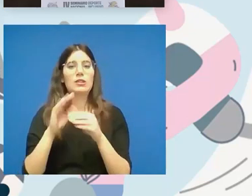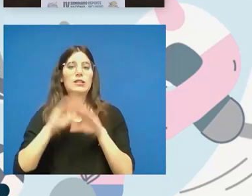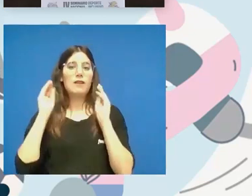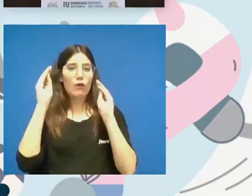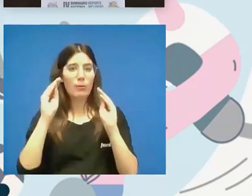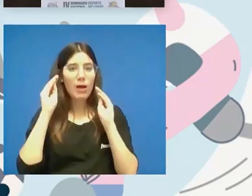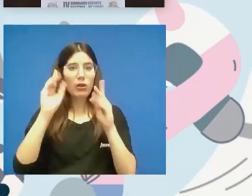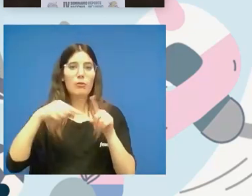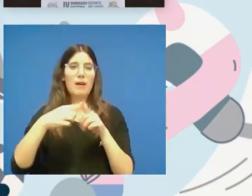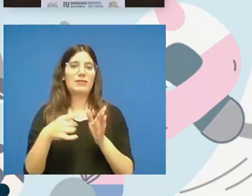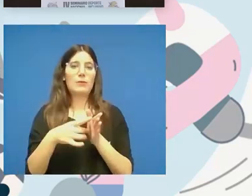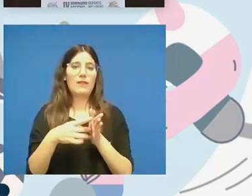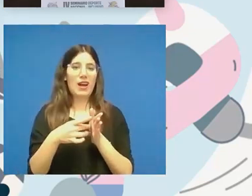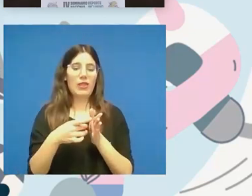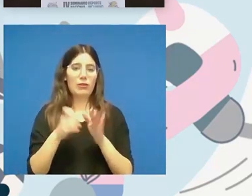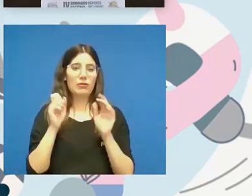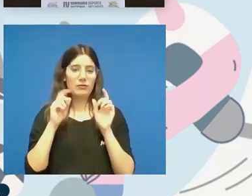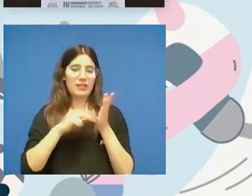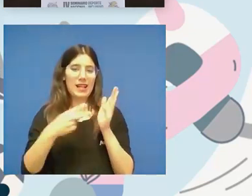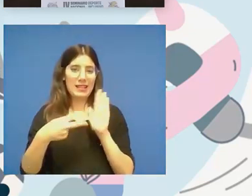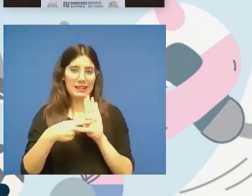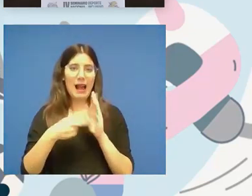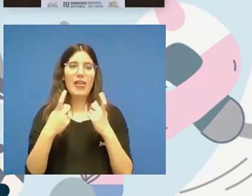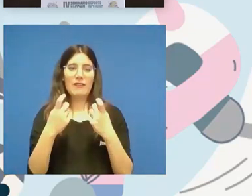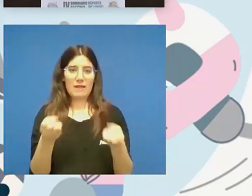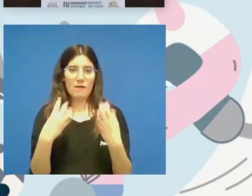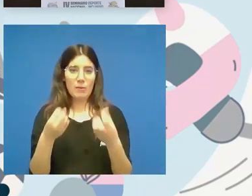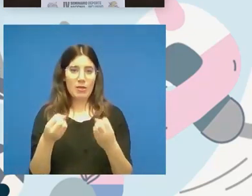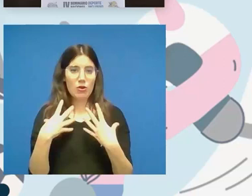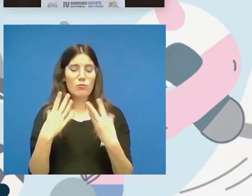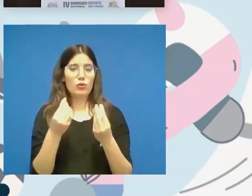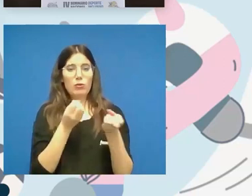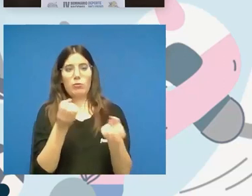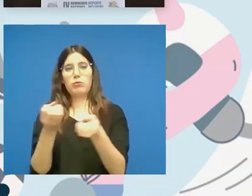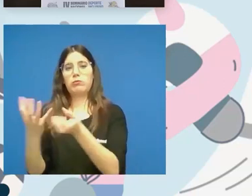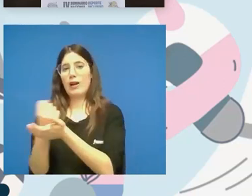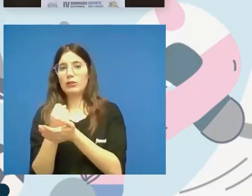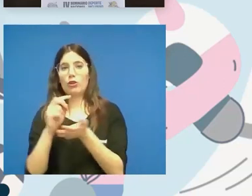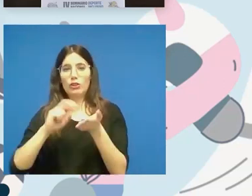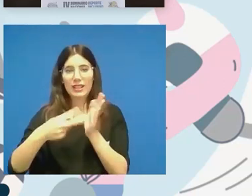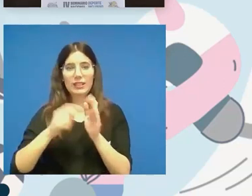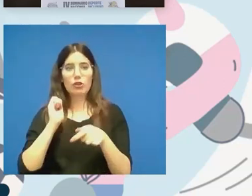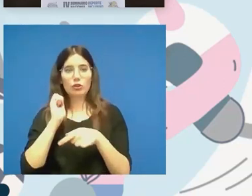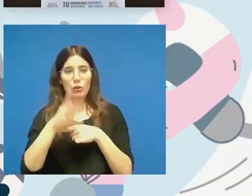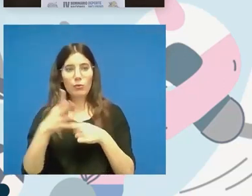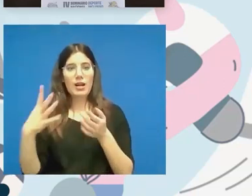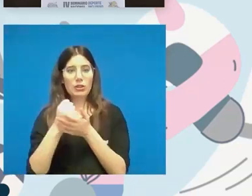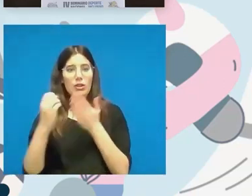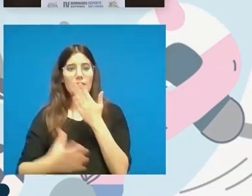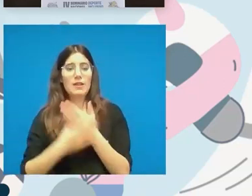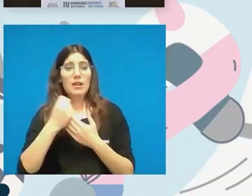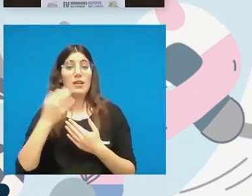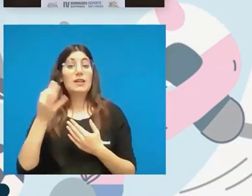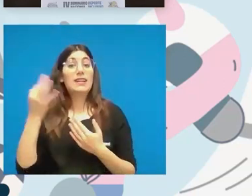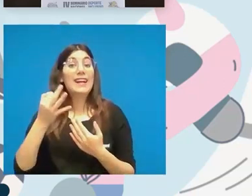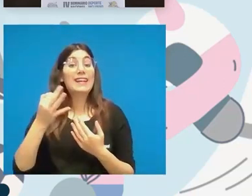cualificación técnica hace falta mucha información a todos los técnicos a todos los clubes a todas las federaciones acerca de qué es el